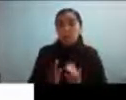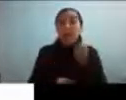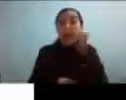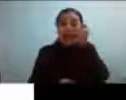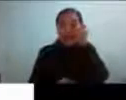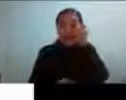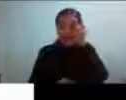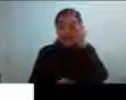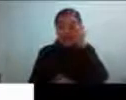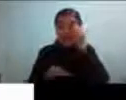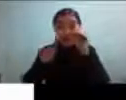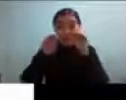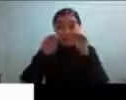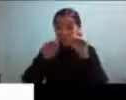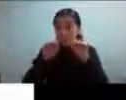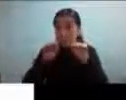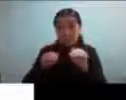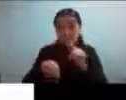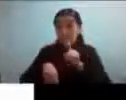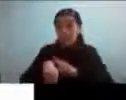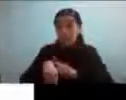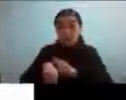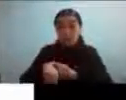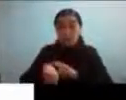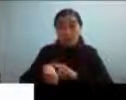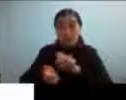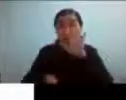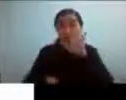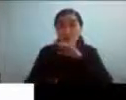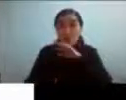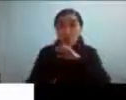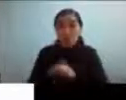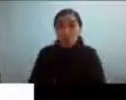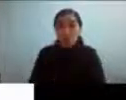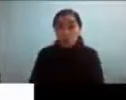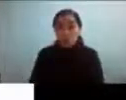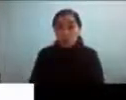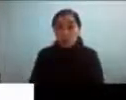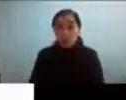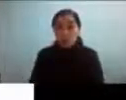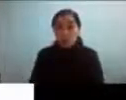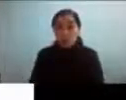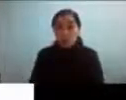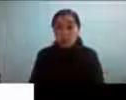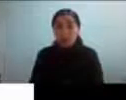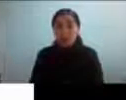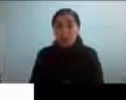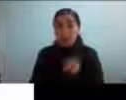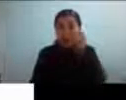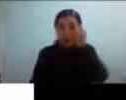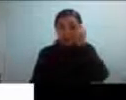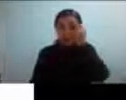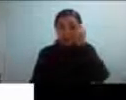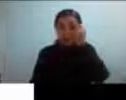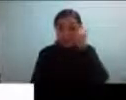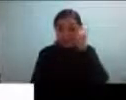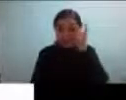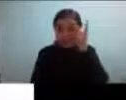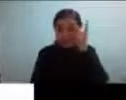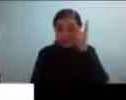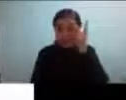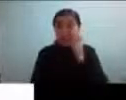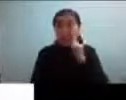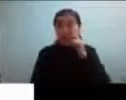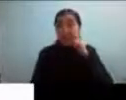la misma duración de cinco minutos por ejemplo y comprender esta duración corresponde además